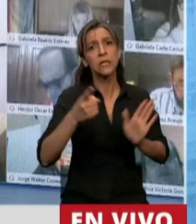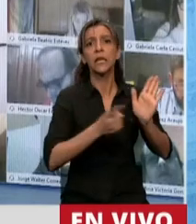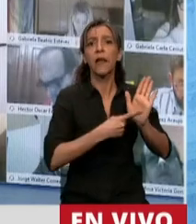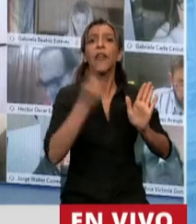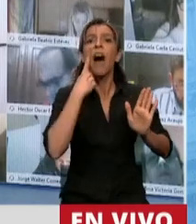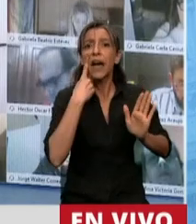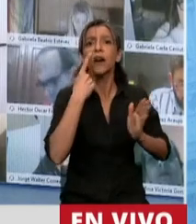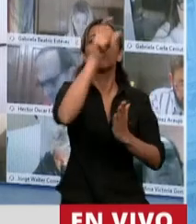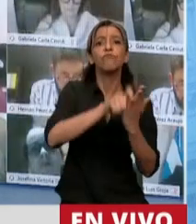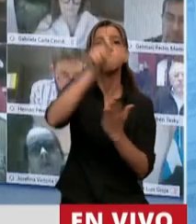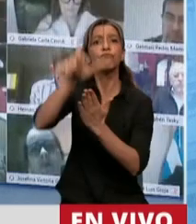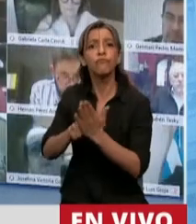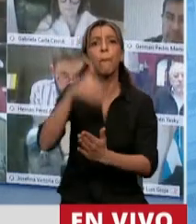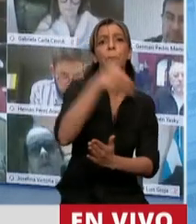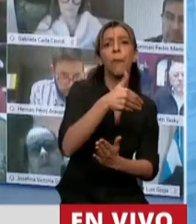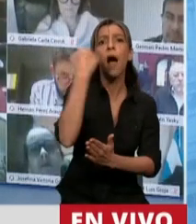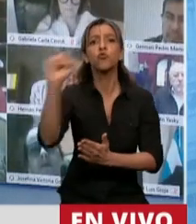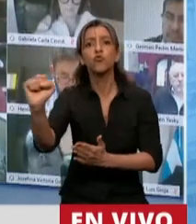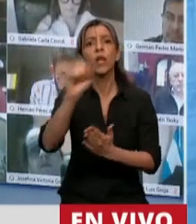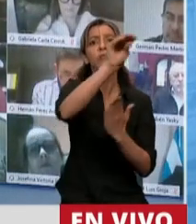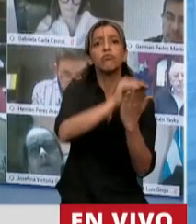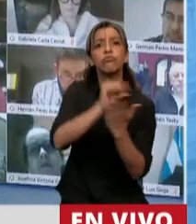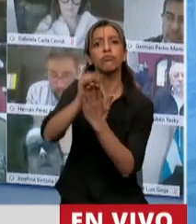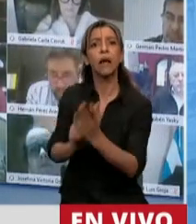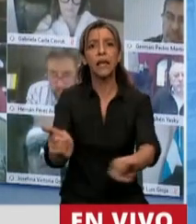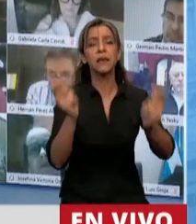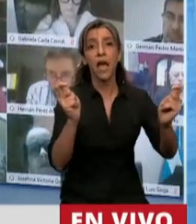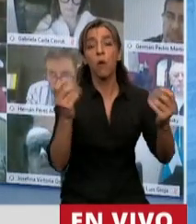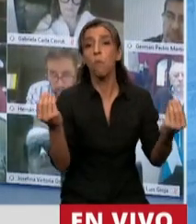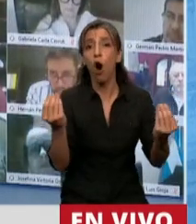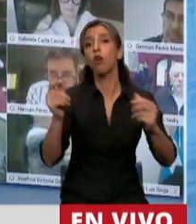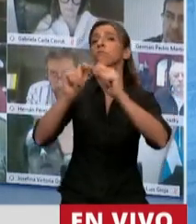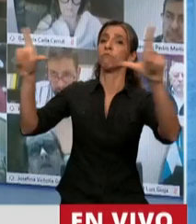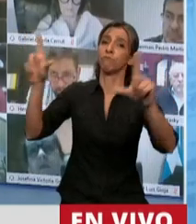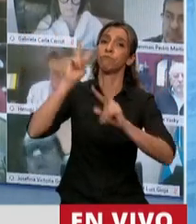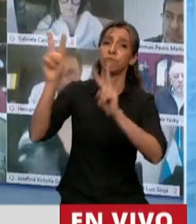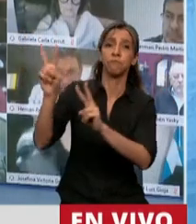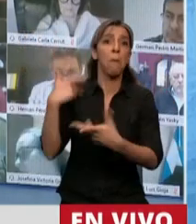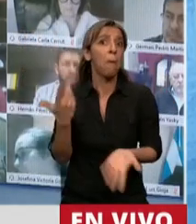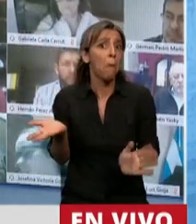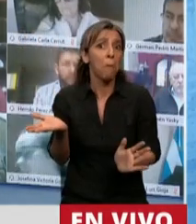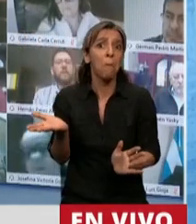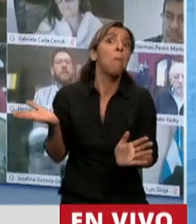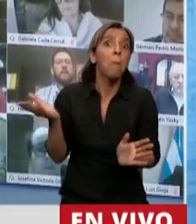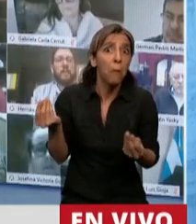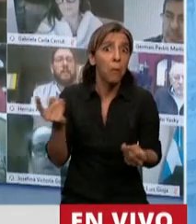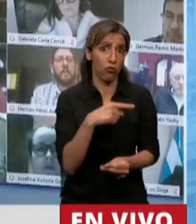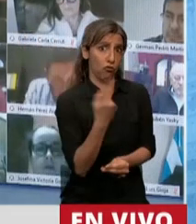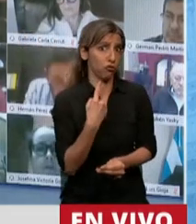y de los ausentes. Porque, señor Presidente, diga lo que diga ese tablero, nosotros estamos aquí.